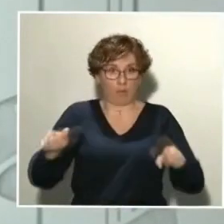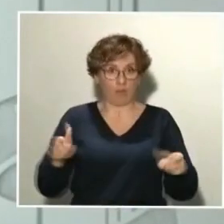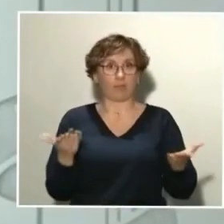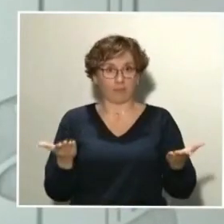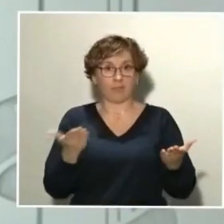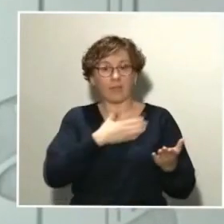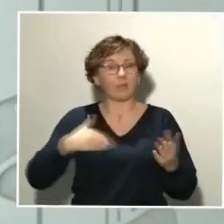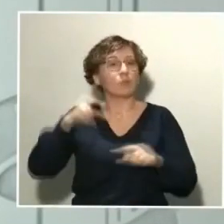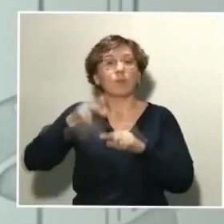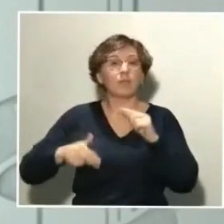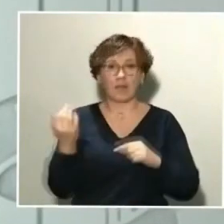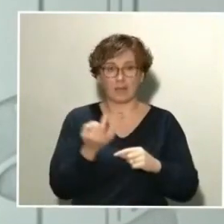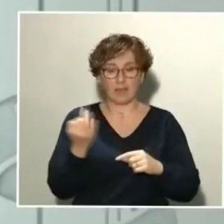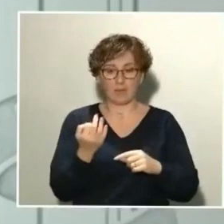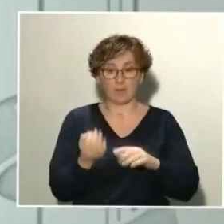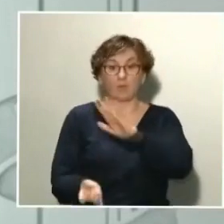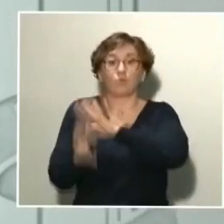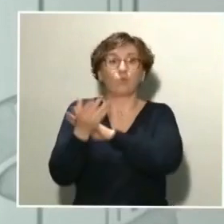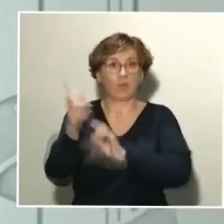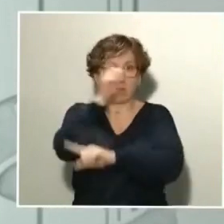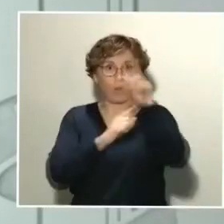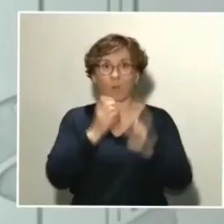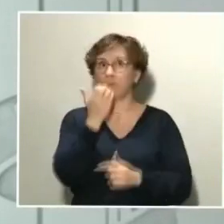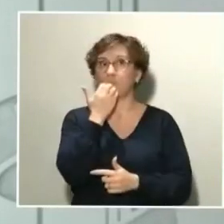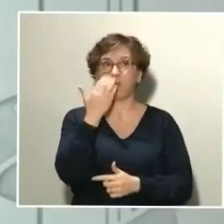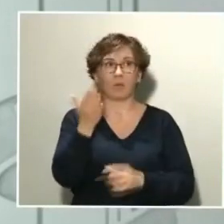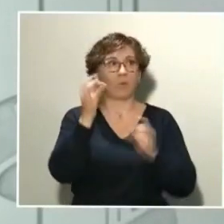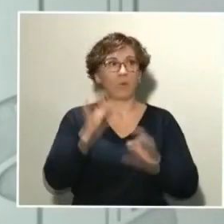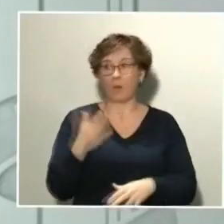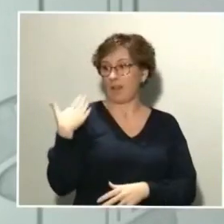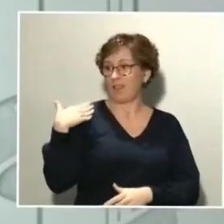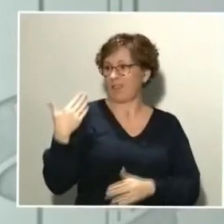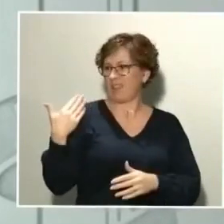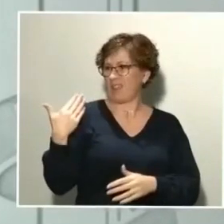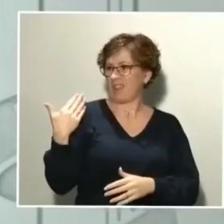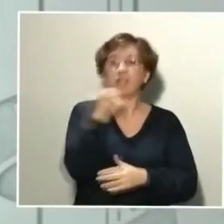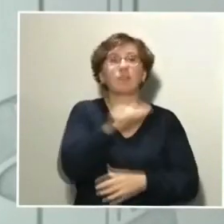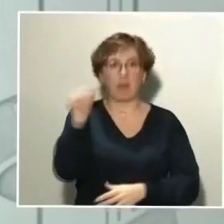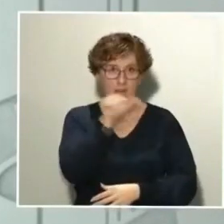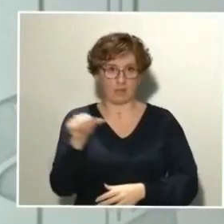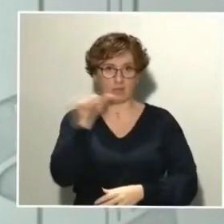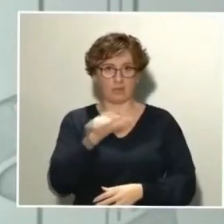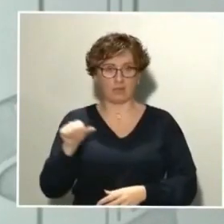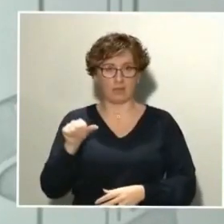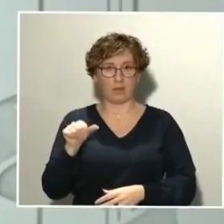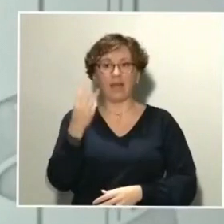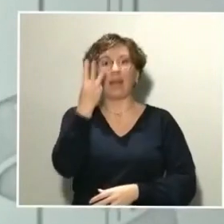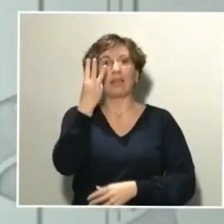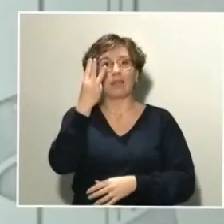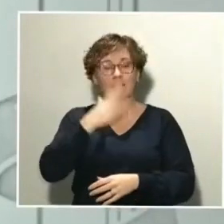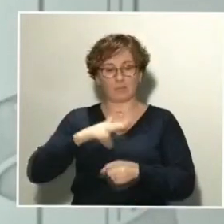problemas como el que sucedió hace unos días, unas semanas ya, en tres provincias en el norte, en